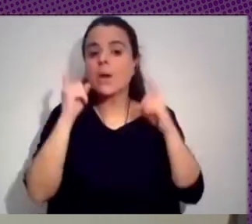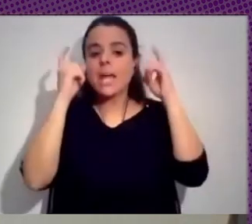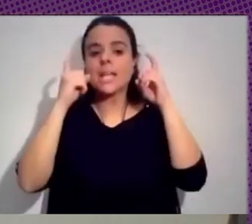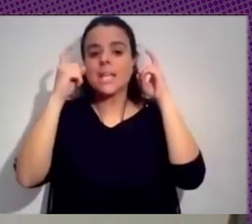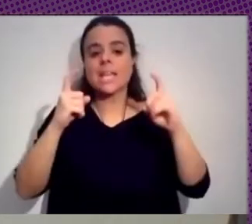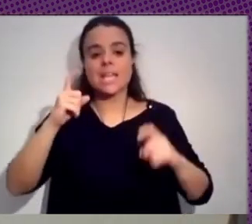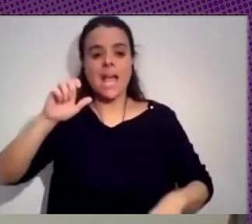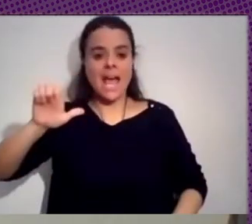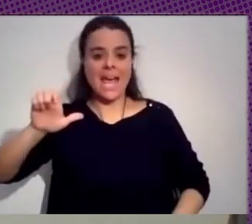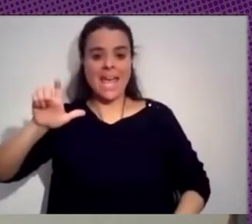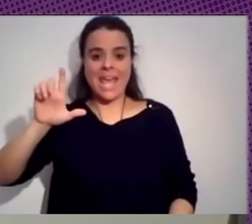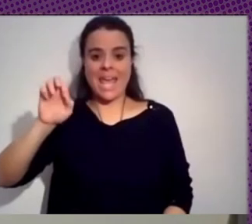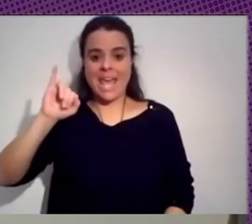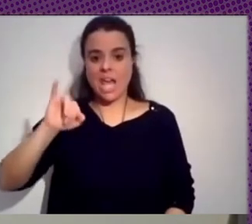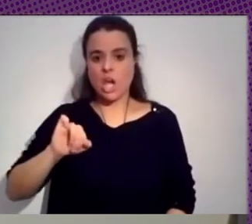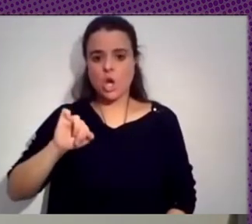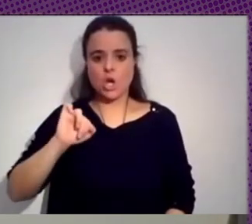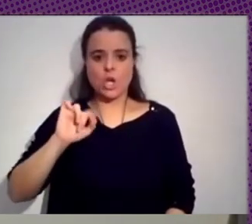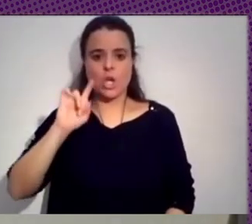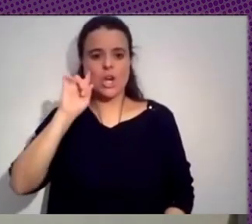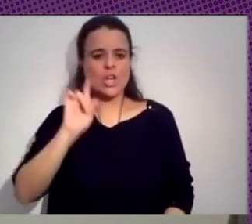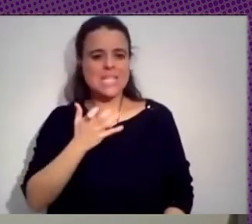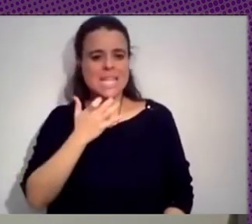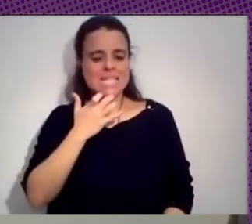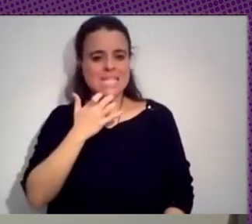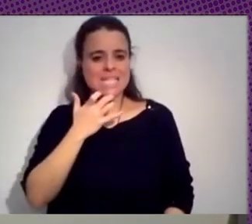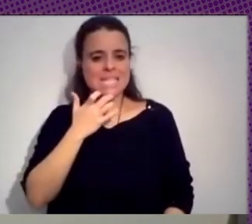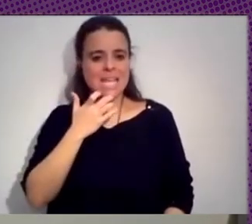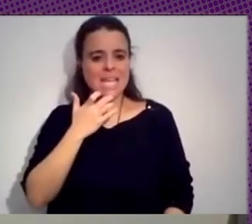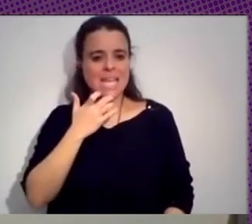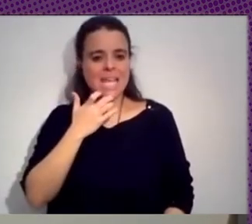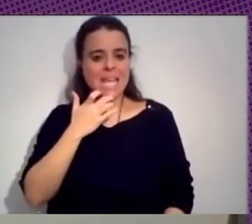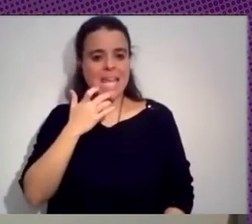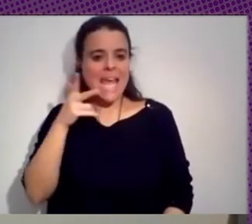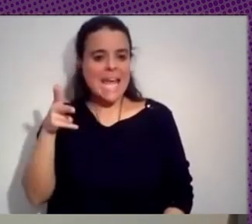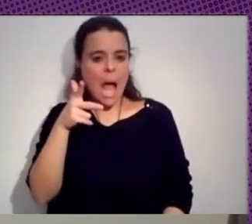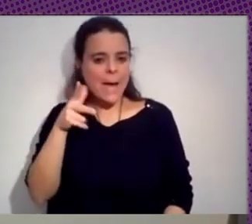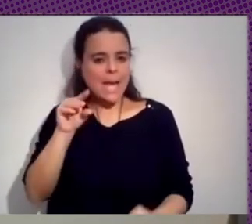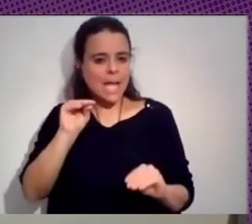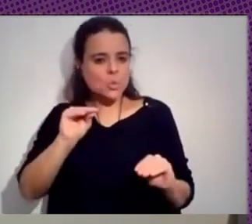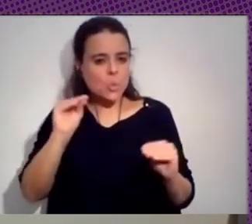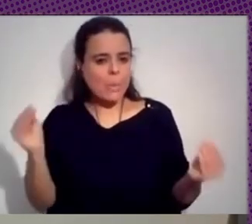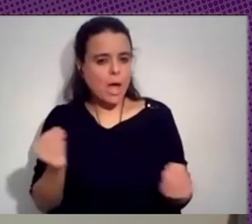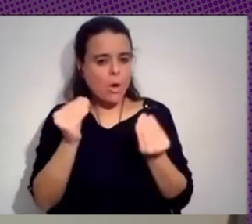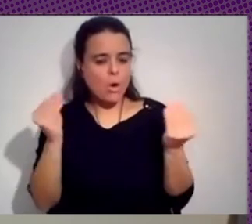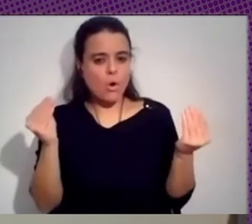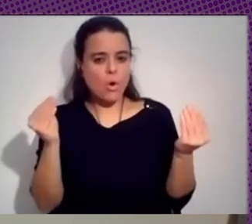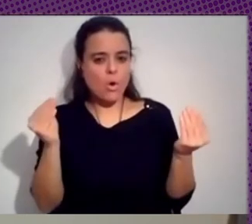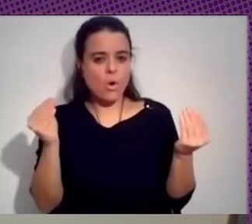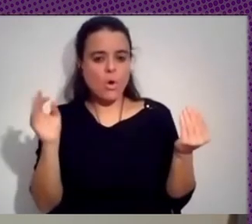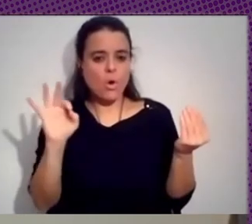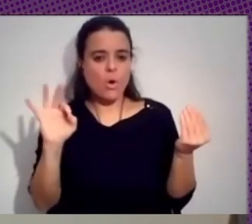redució la calidad de la webcam, bueno, todo esto para intentar que funcione. Lamentablemente, digo, si no se